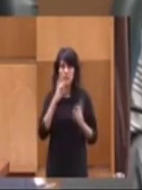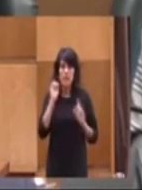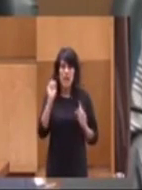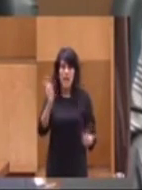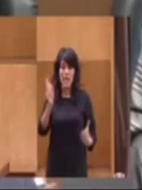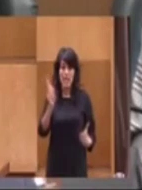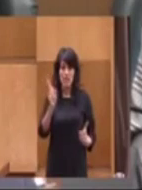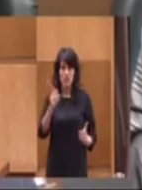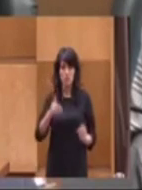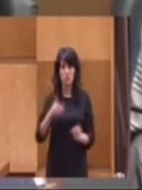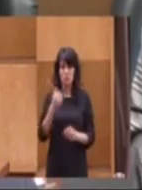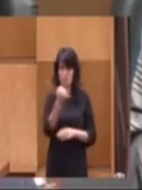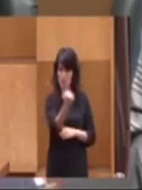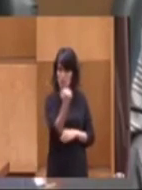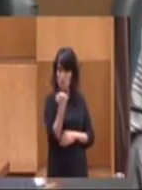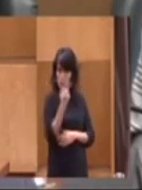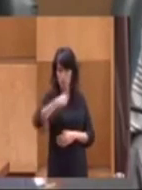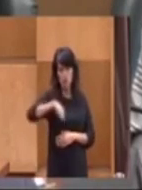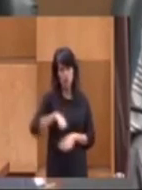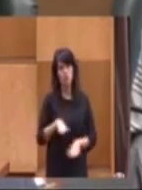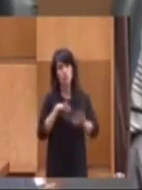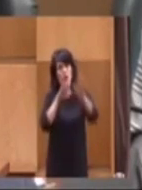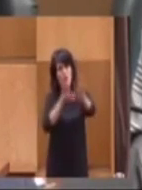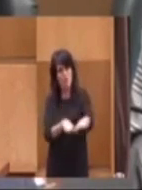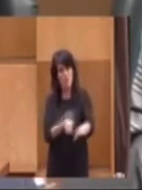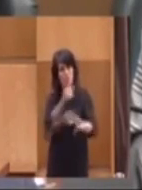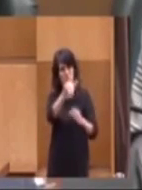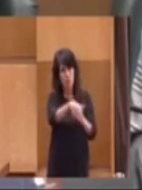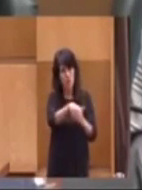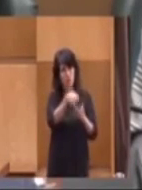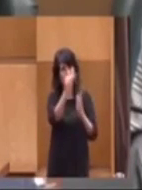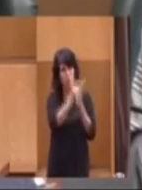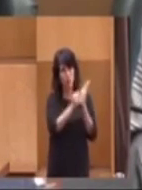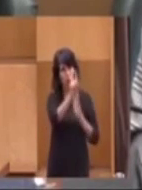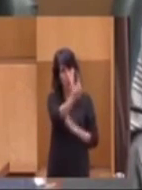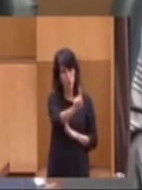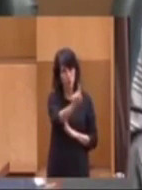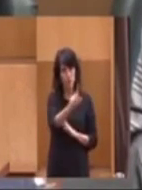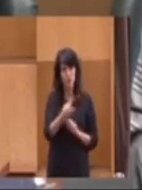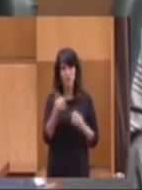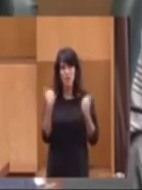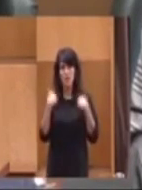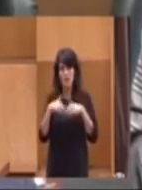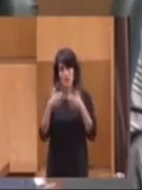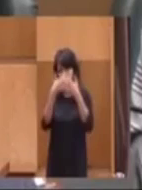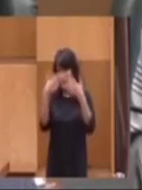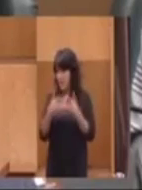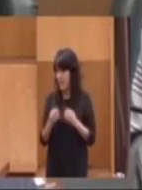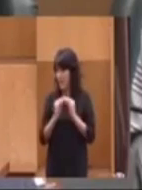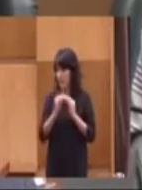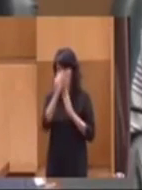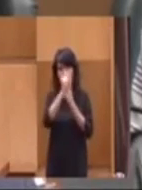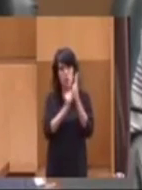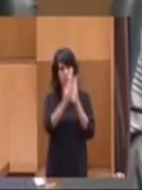de que nos apoye la transacción, le votaríamos a favor el punto uno y la redacción hasta el Pacto de Toledo del punto dos. Muchas gracias.